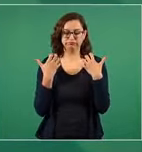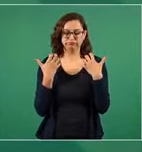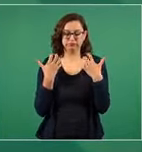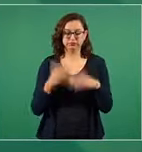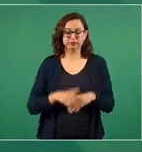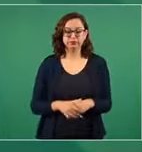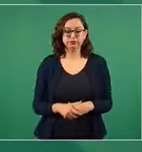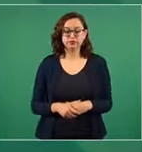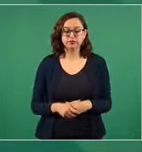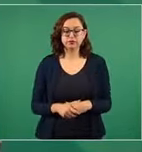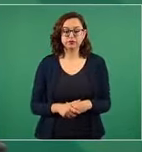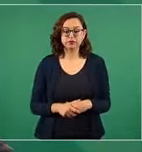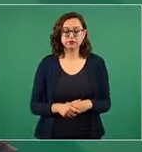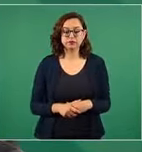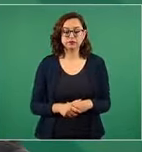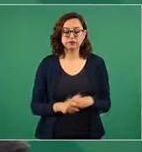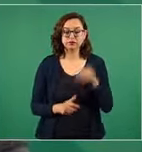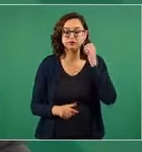queriendo